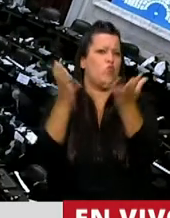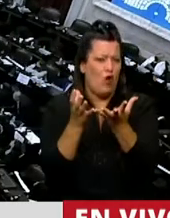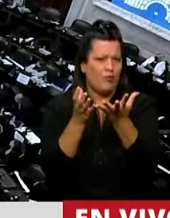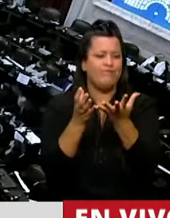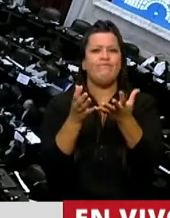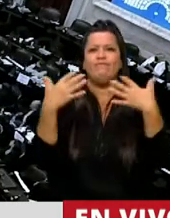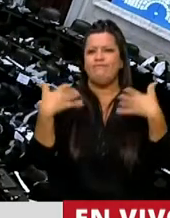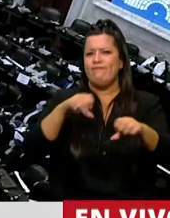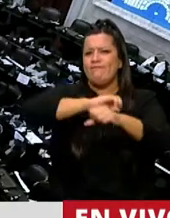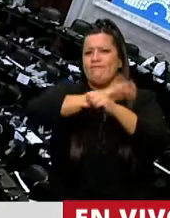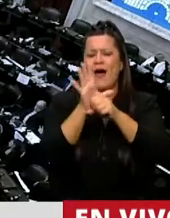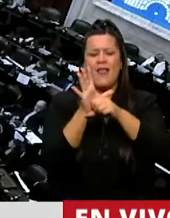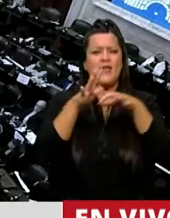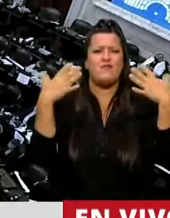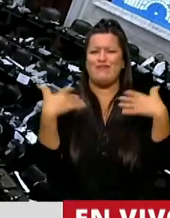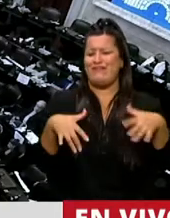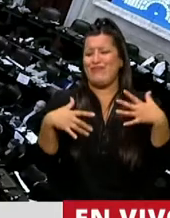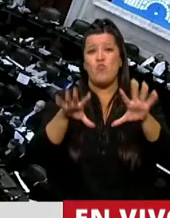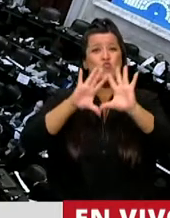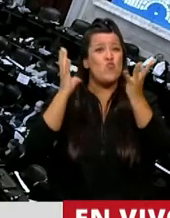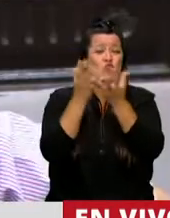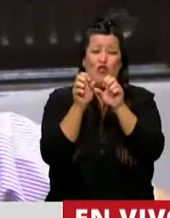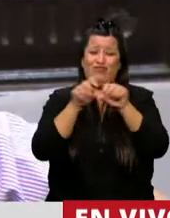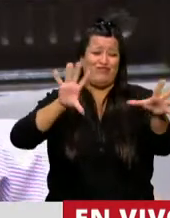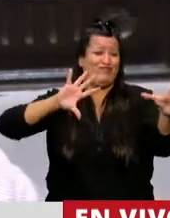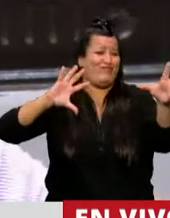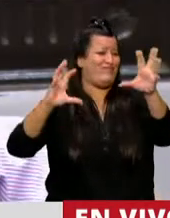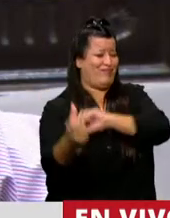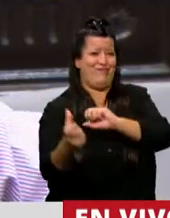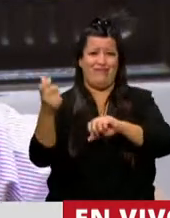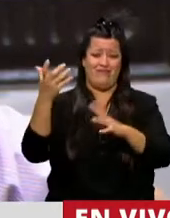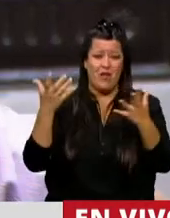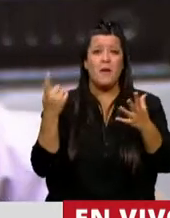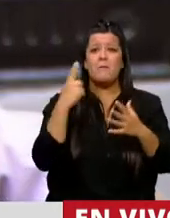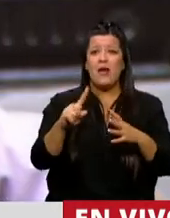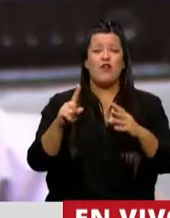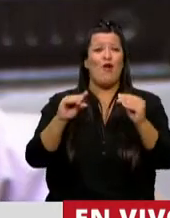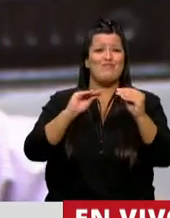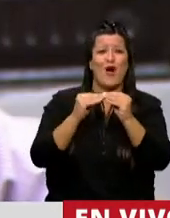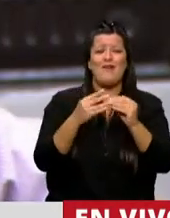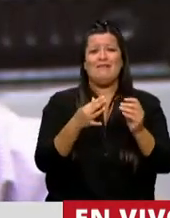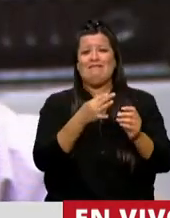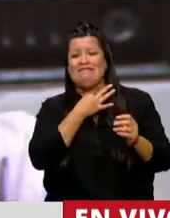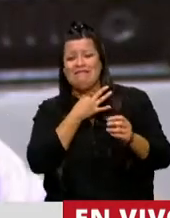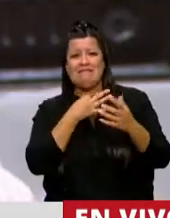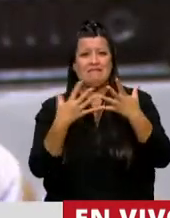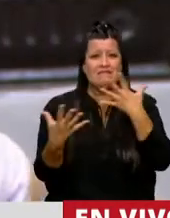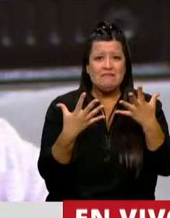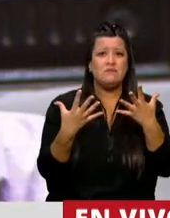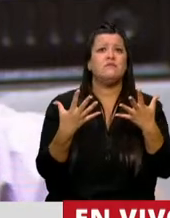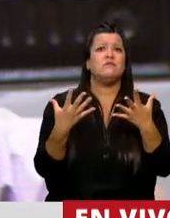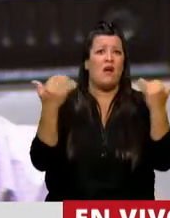azotó con mucha crueldad a todo el mundo, pero que también, como toda crisis, dejó abierta entre sus